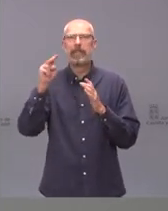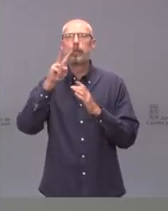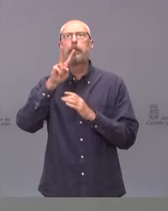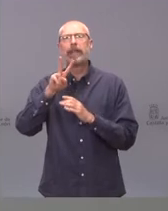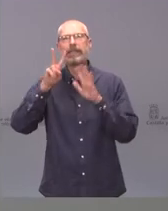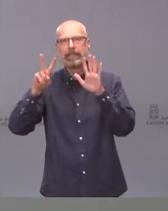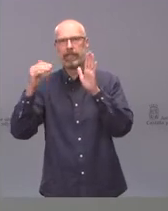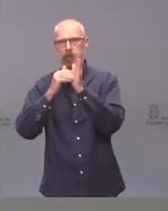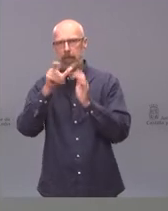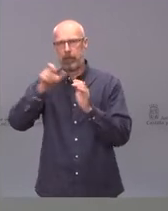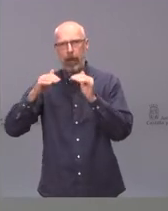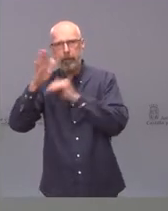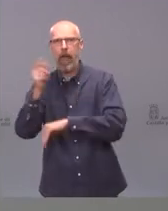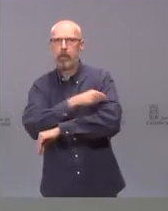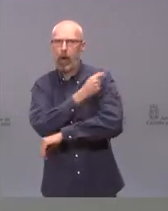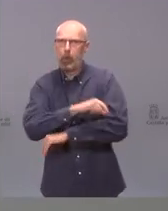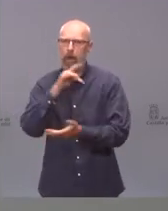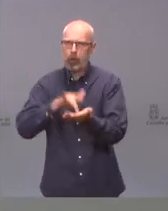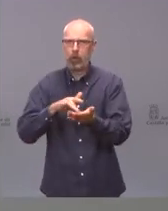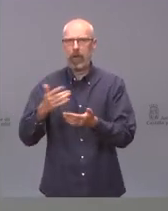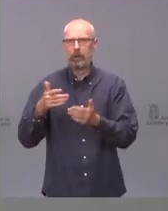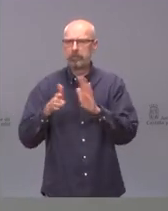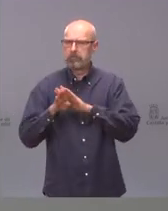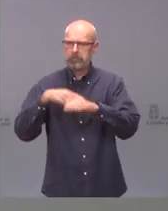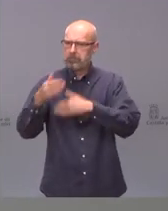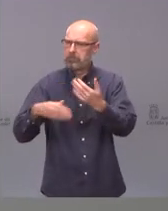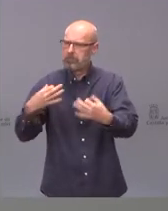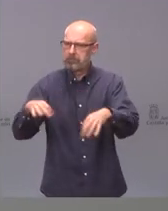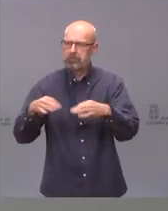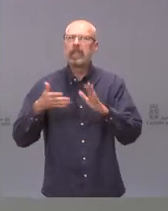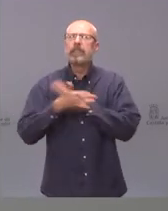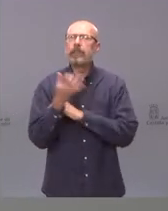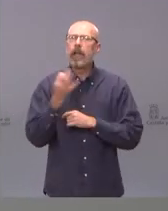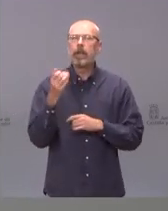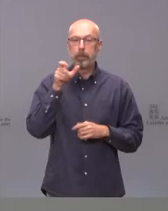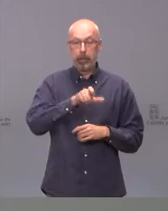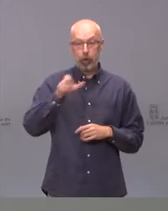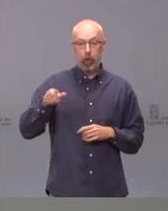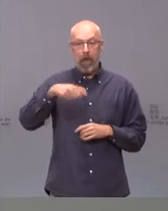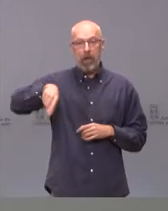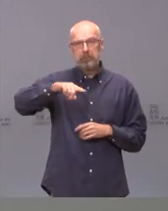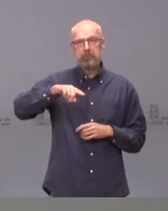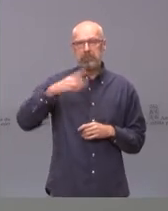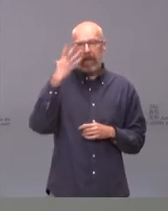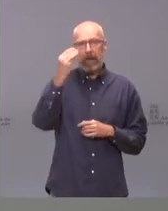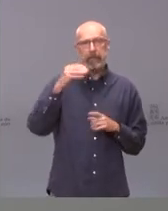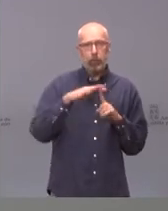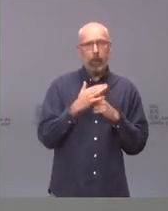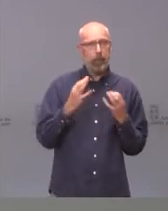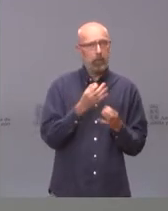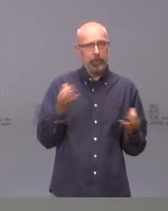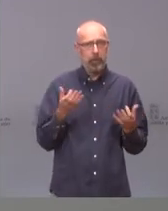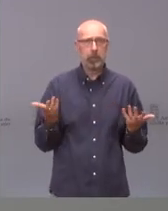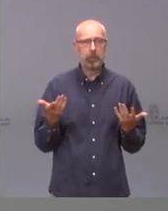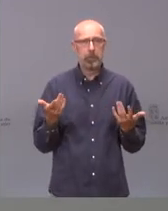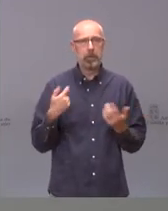quiere decir que las personas están de alguna manera entendiendo la situación. Yo creo que han entendido